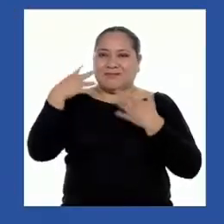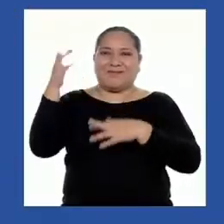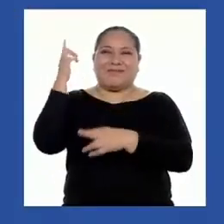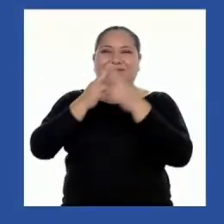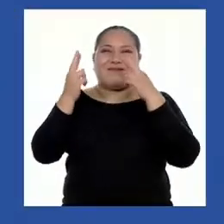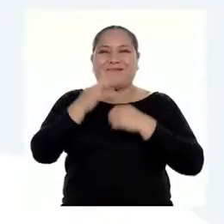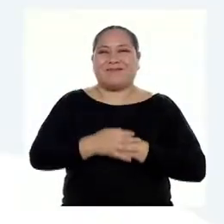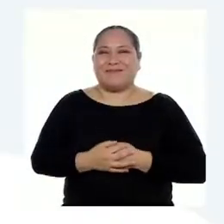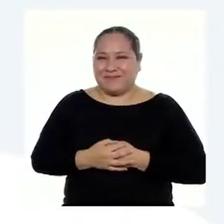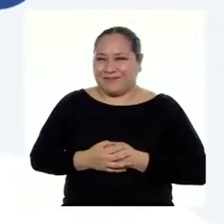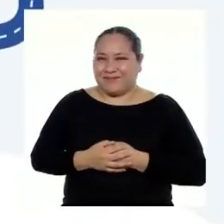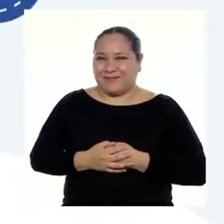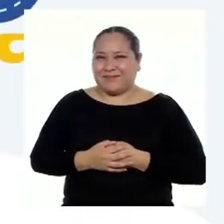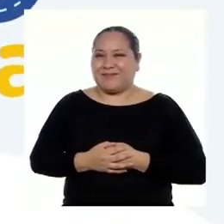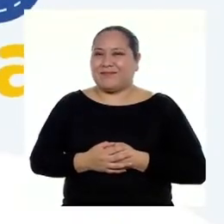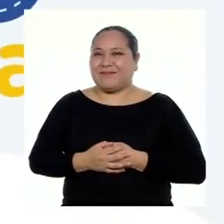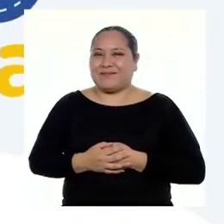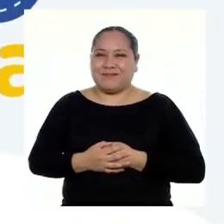volvemos!